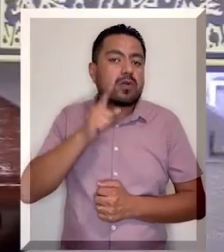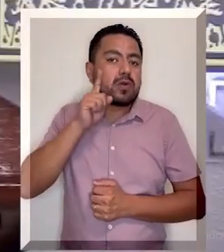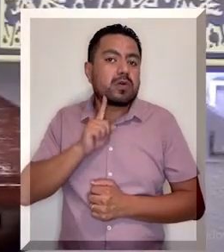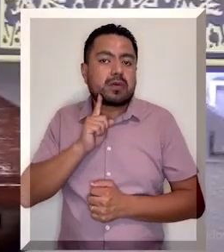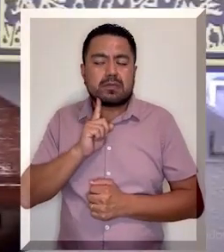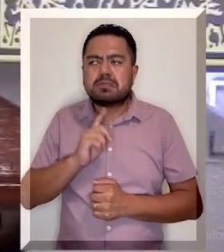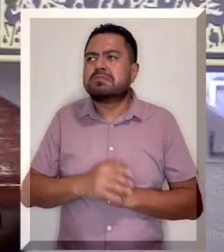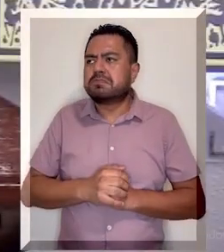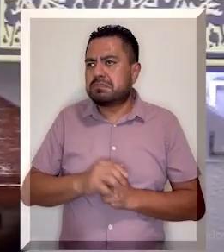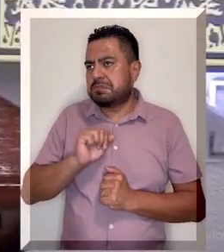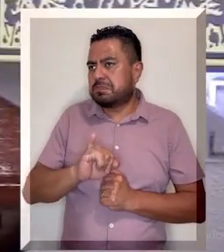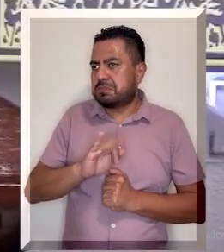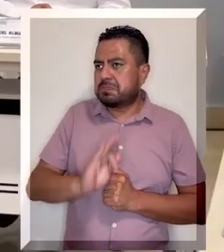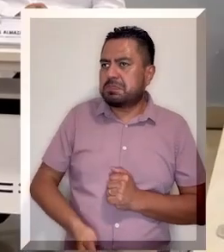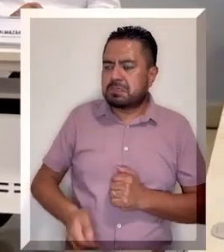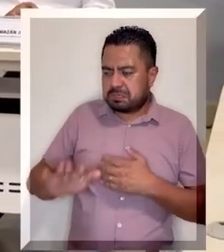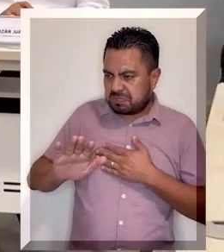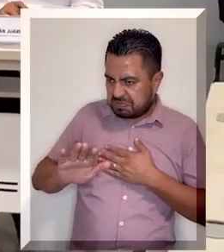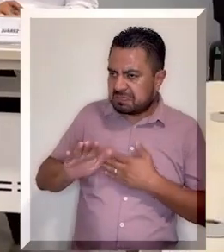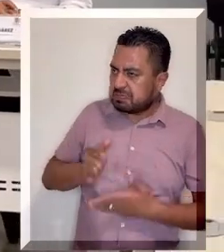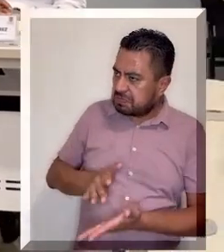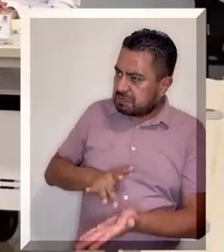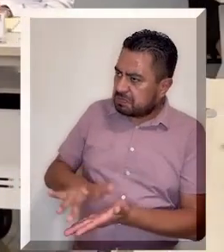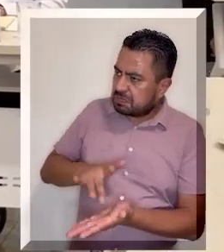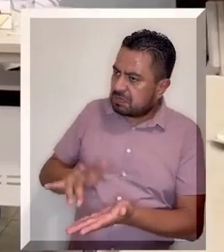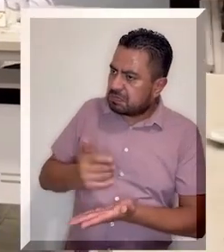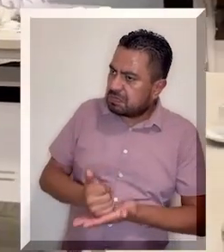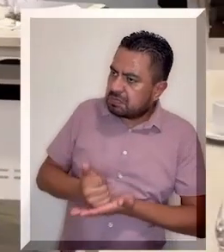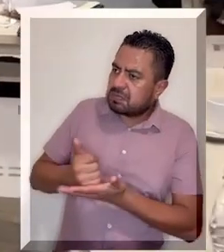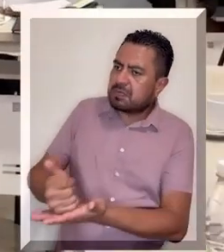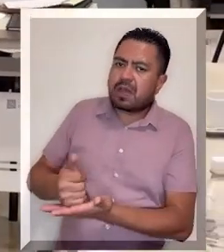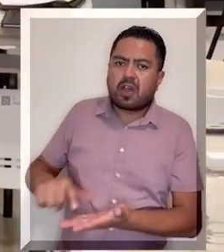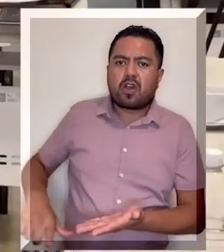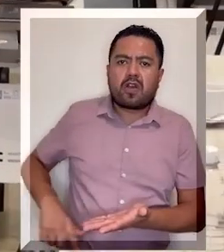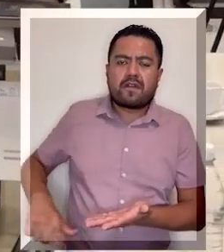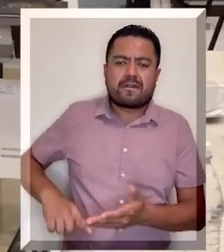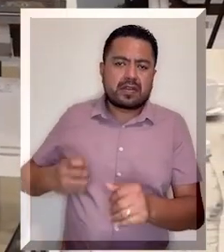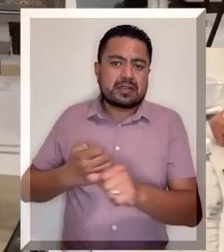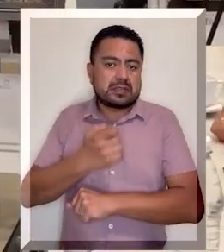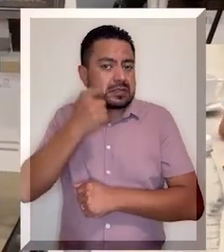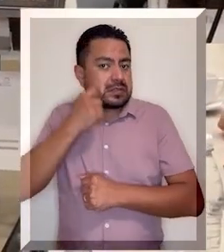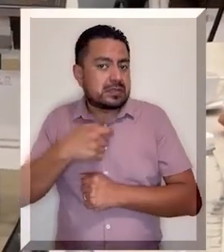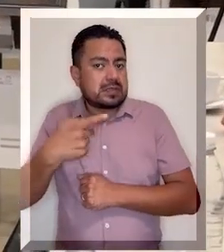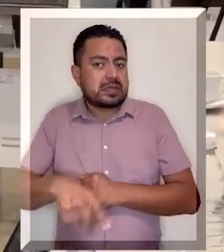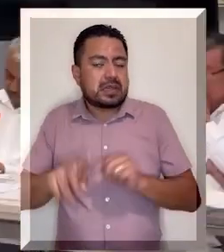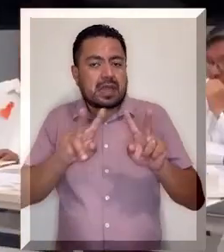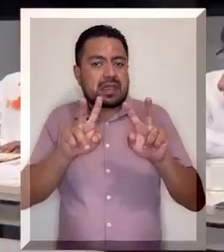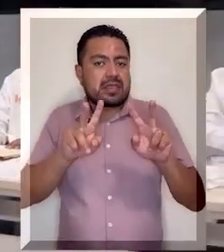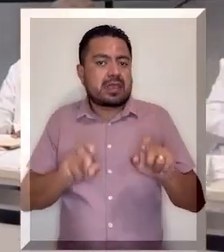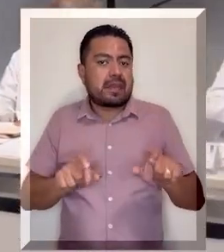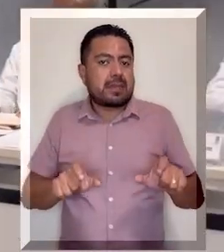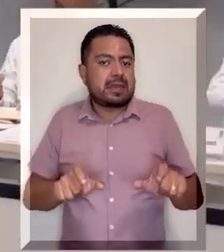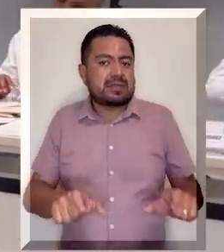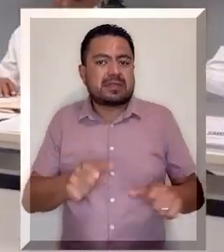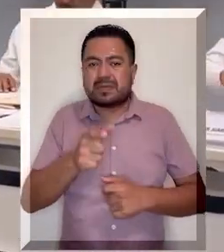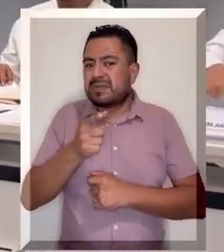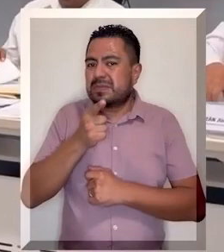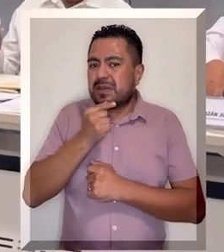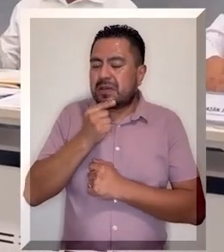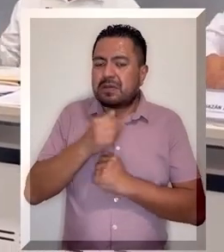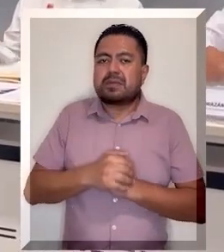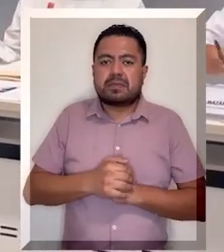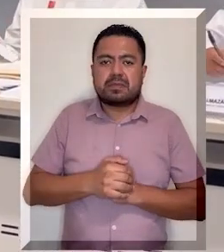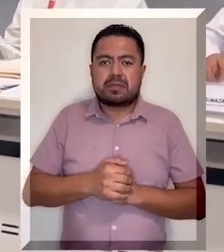Méndez Gómez. Diputadas y diputados refrendaron su compromiso de coadyuvar en las acciones que emprende el Gobierno del Estado